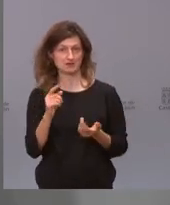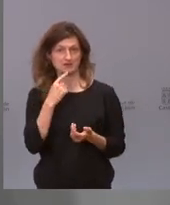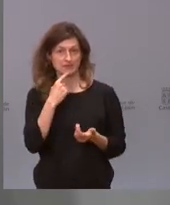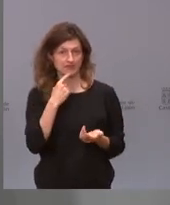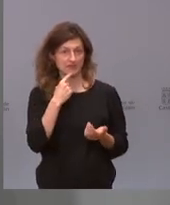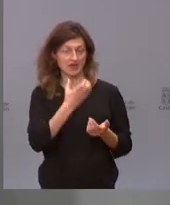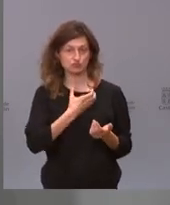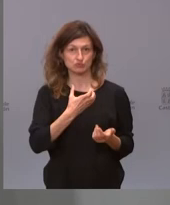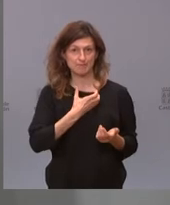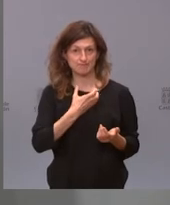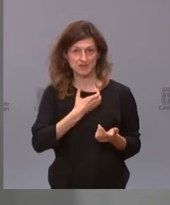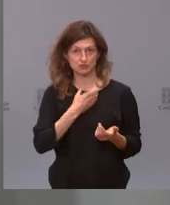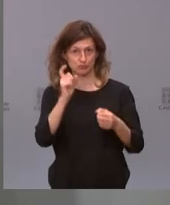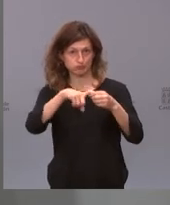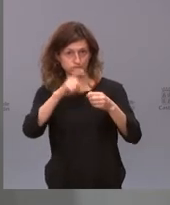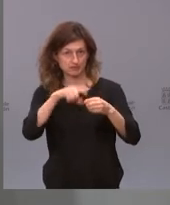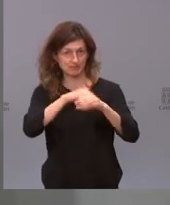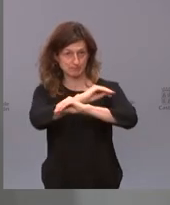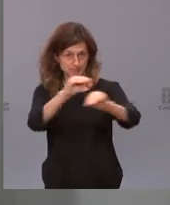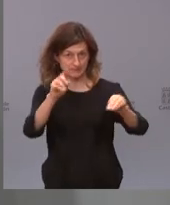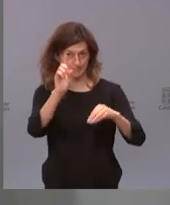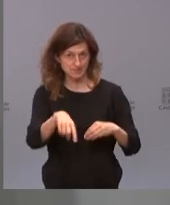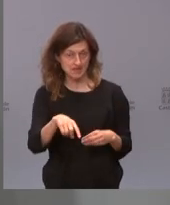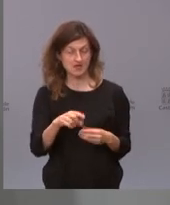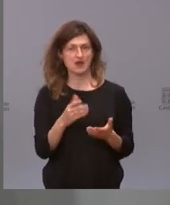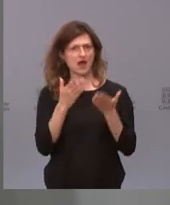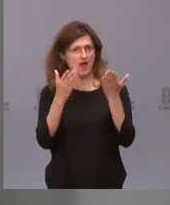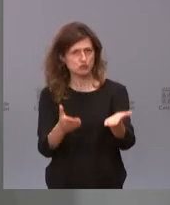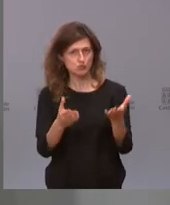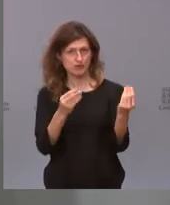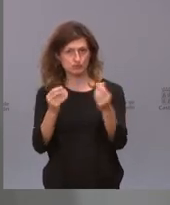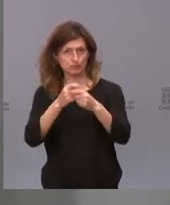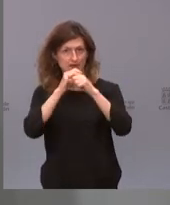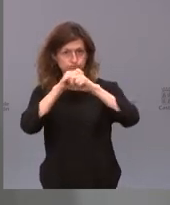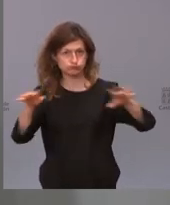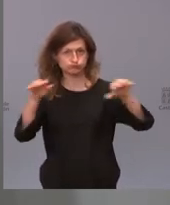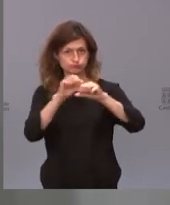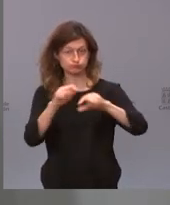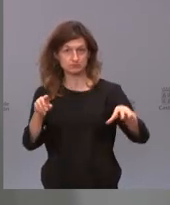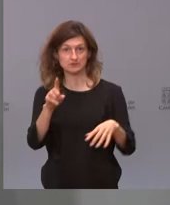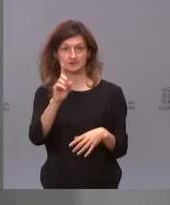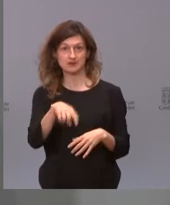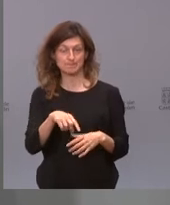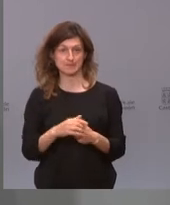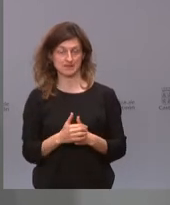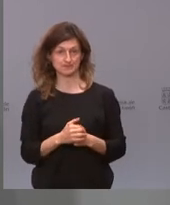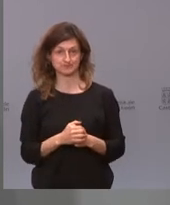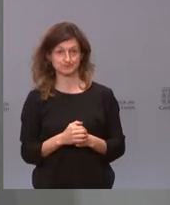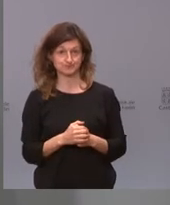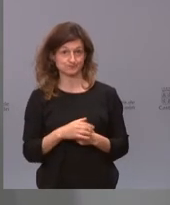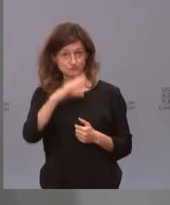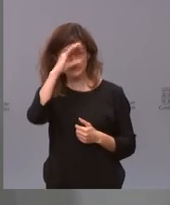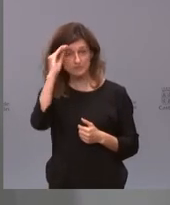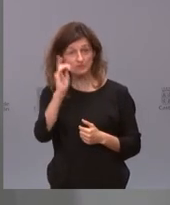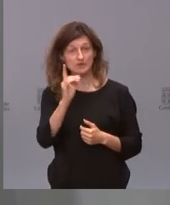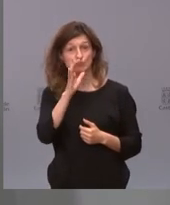Están los ayuntamientos muy implicados en este tema, están ayudando mucho en la difusión, pero también hay una cosa que no tenemos que olvidar,